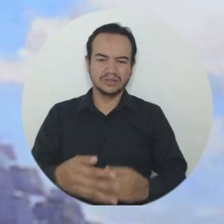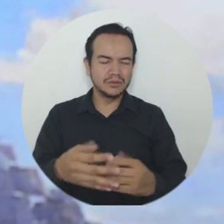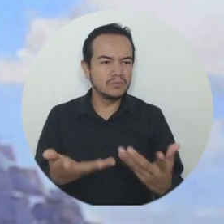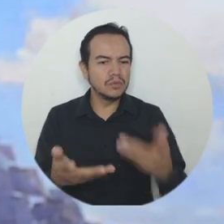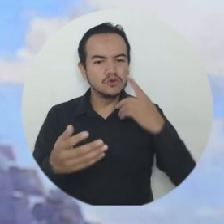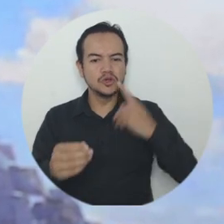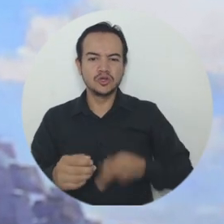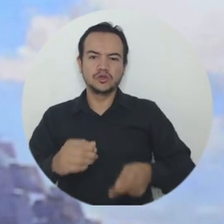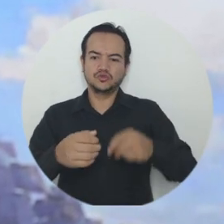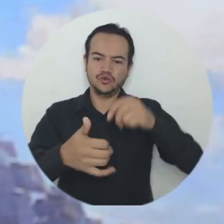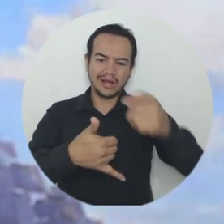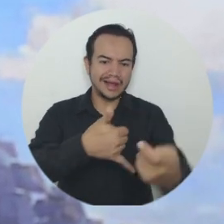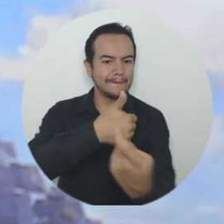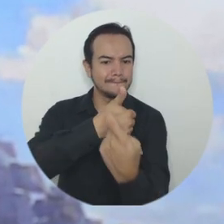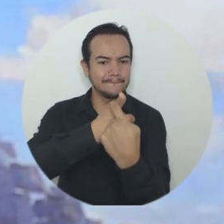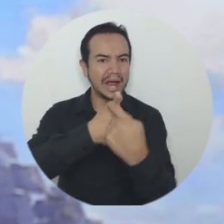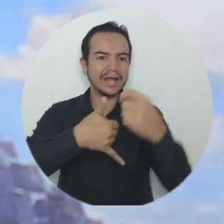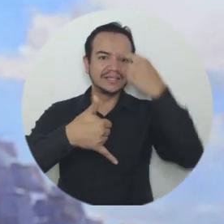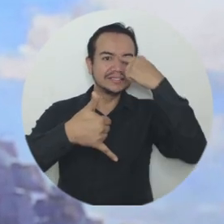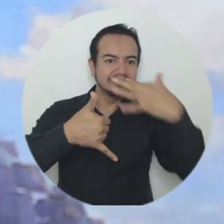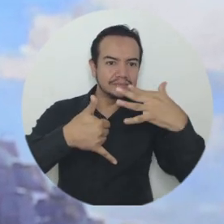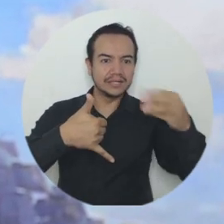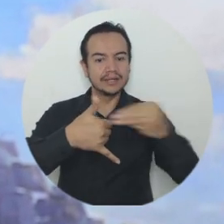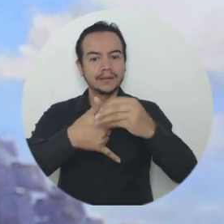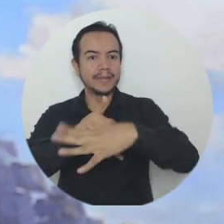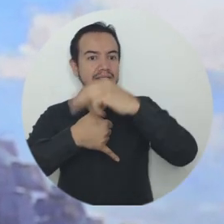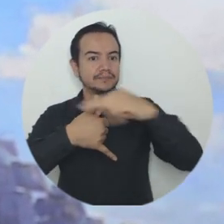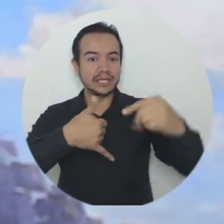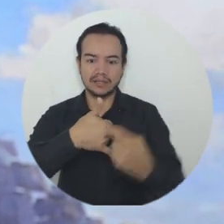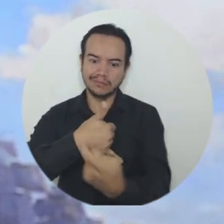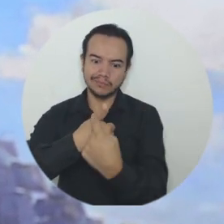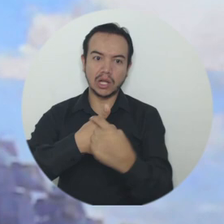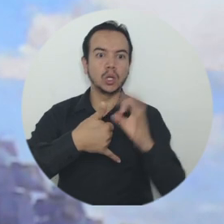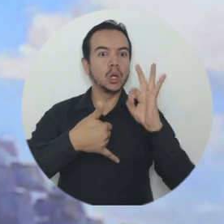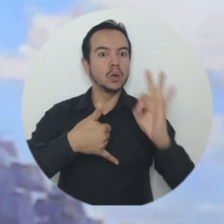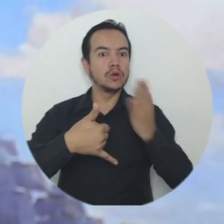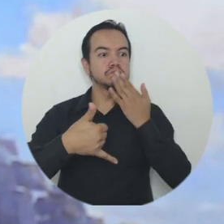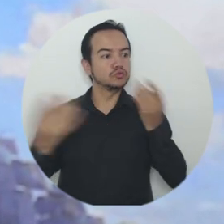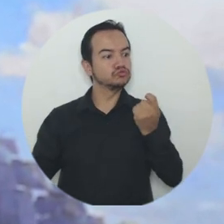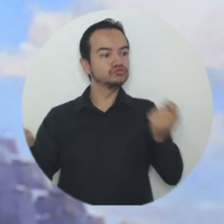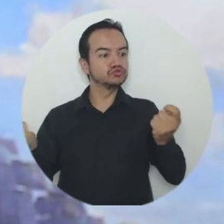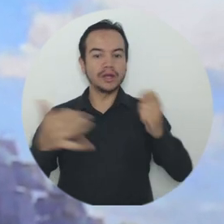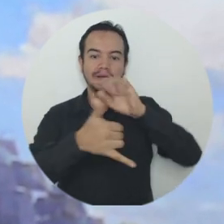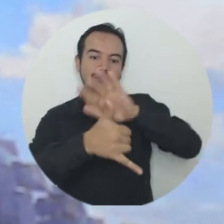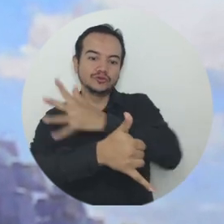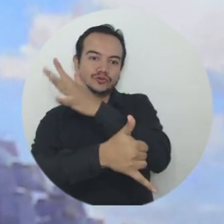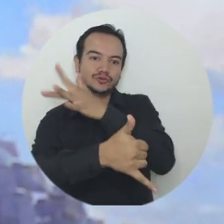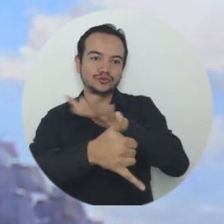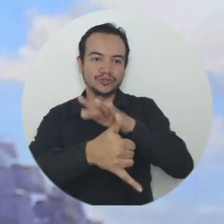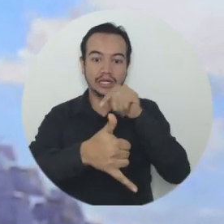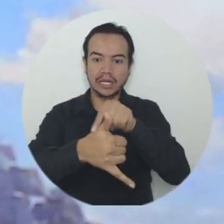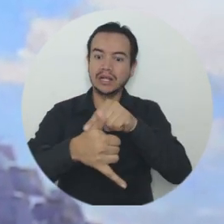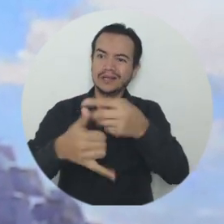Viendo todas las bondades que tiene nuestro territorio, nuestro departamento del Magdalena, gracias a que estamos ubicados en el Mar